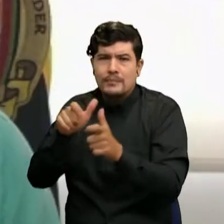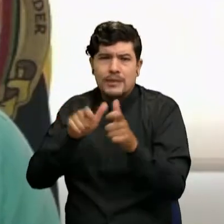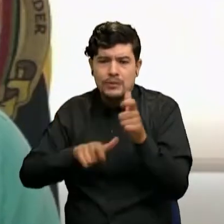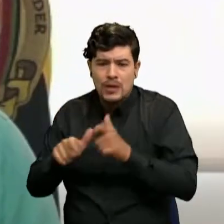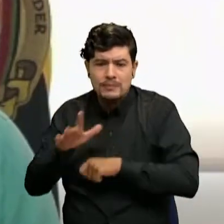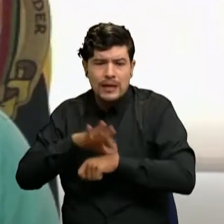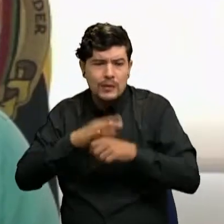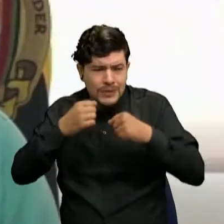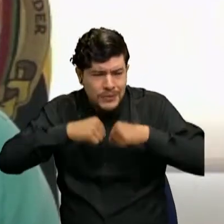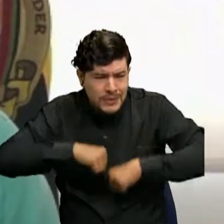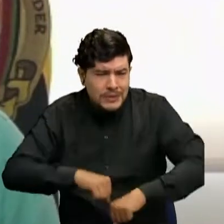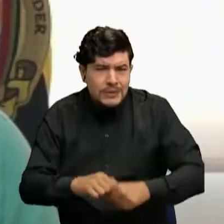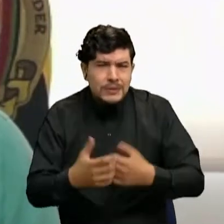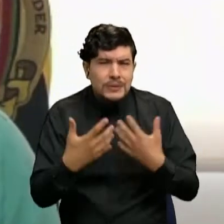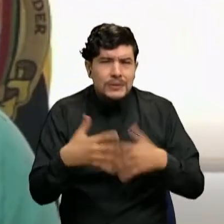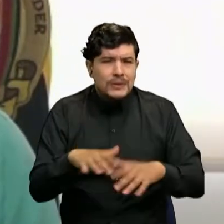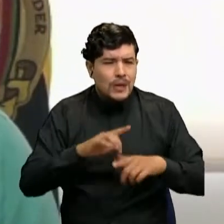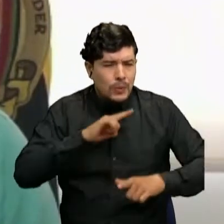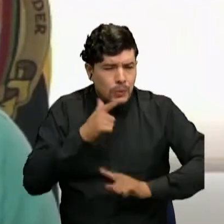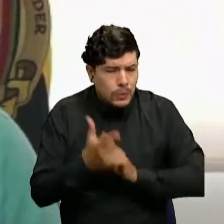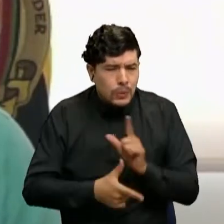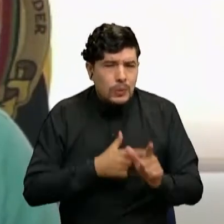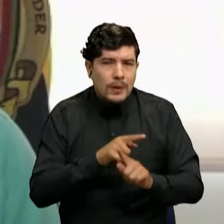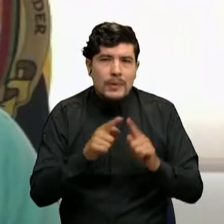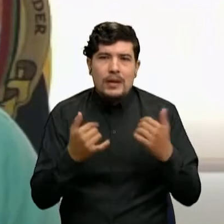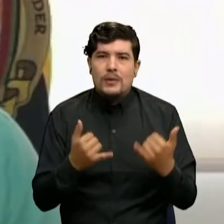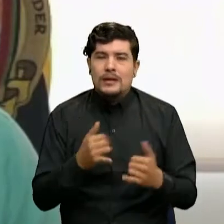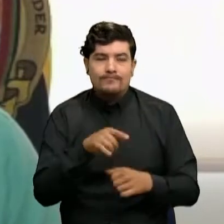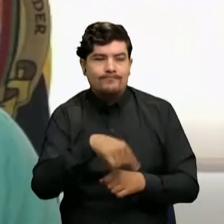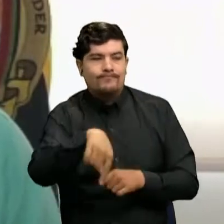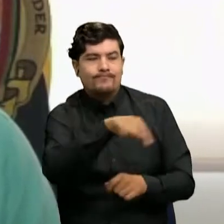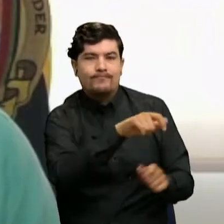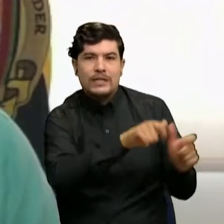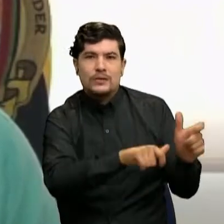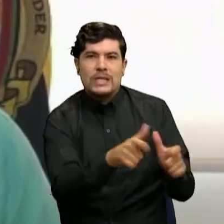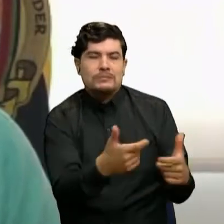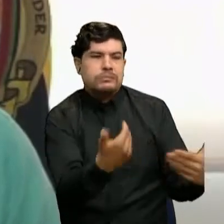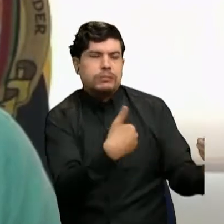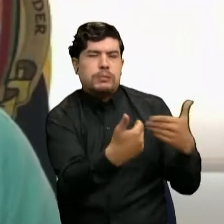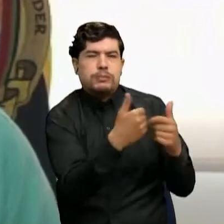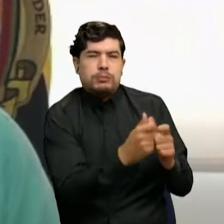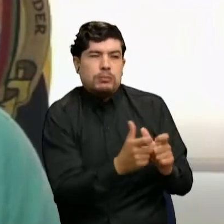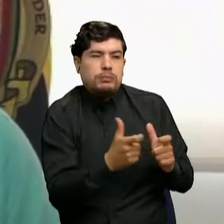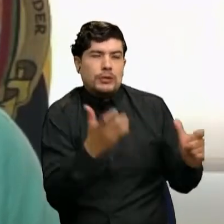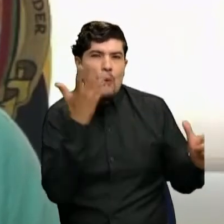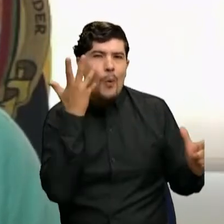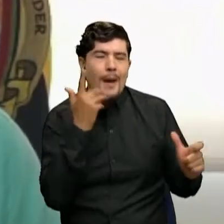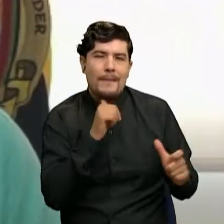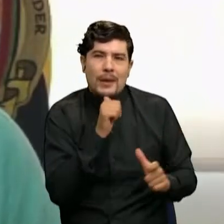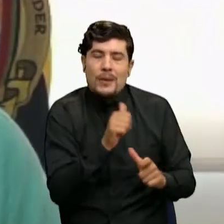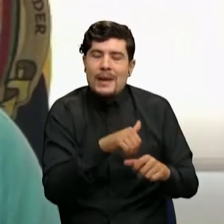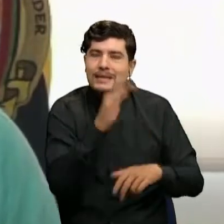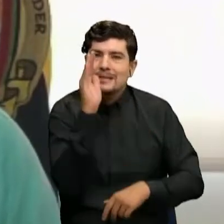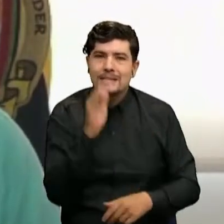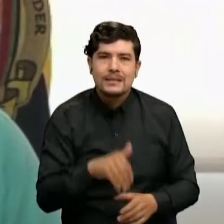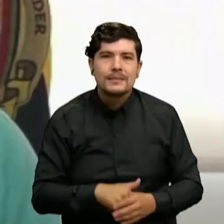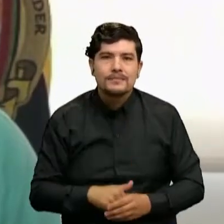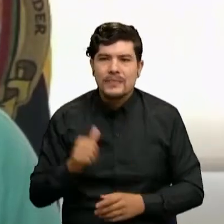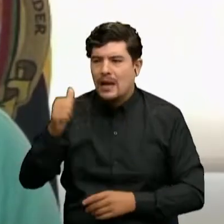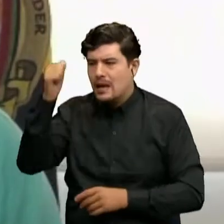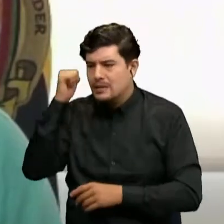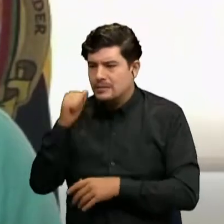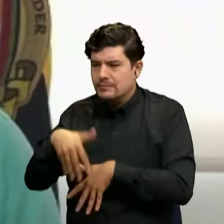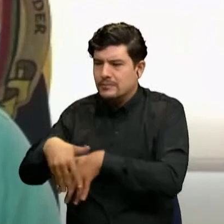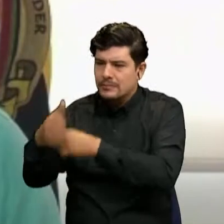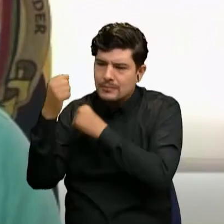pues vemos una situación que cada día se agudiza más y que producto de todas estas situaciones, ayer las marchas, los bloqueos, pues